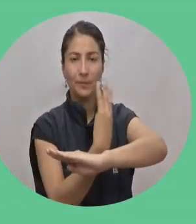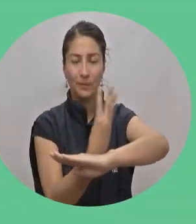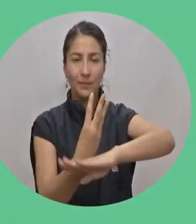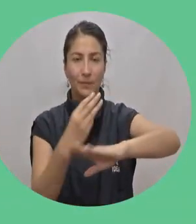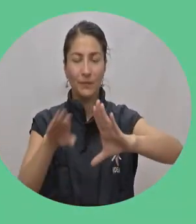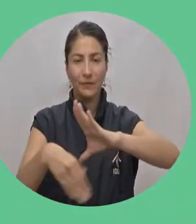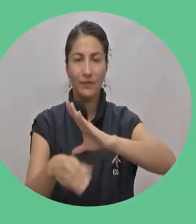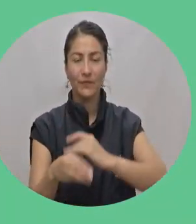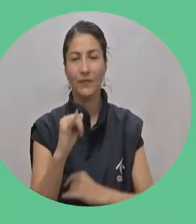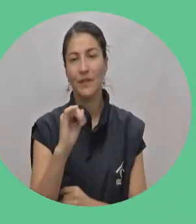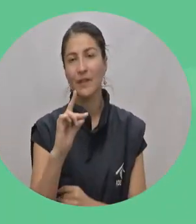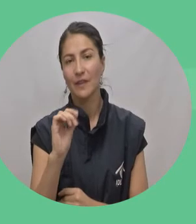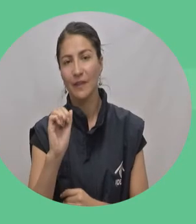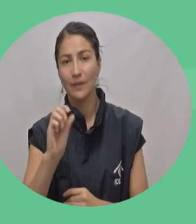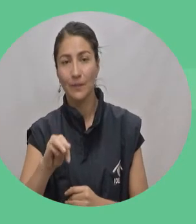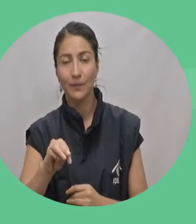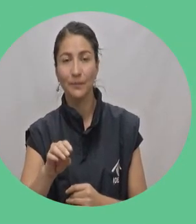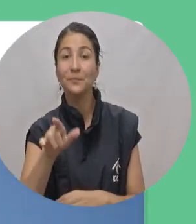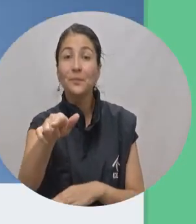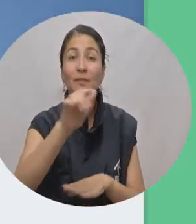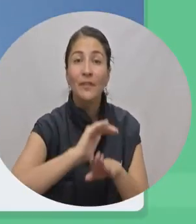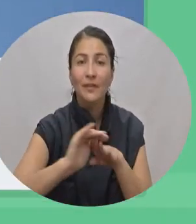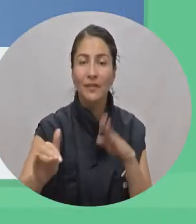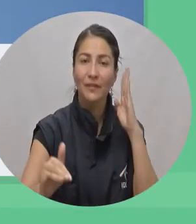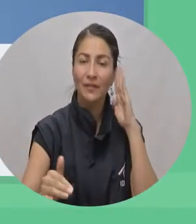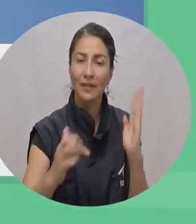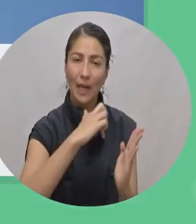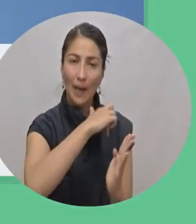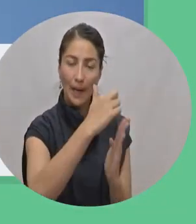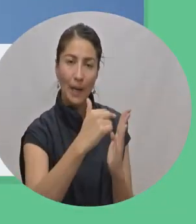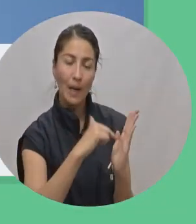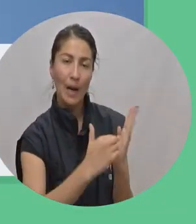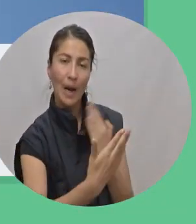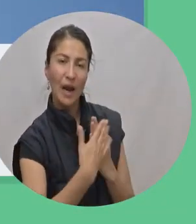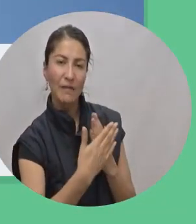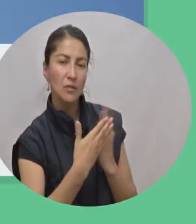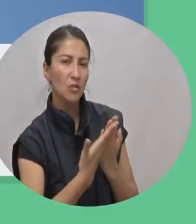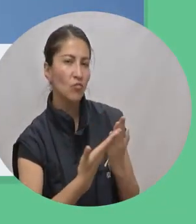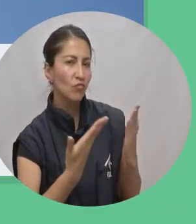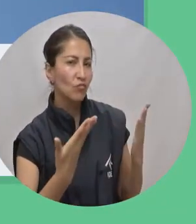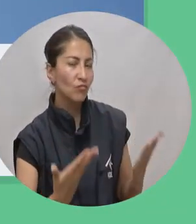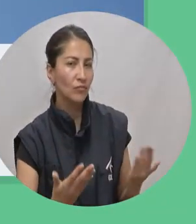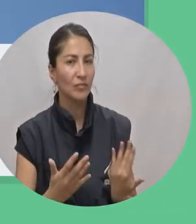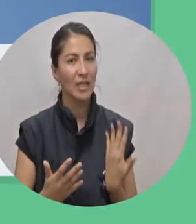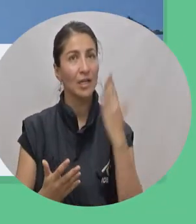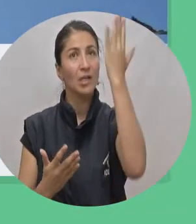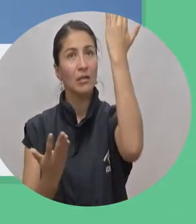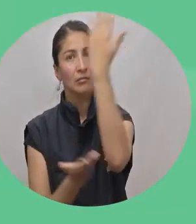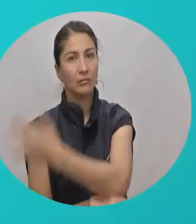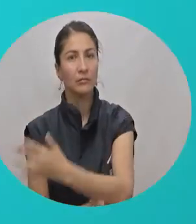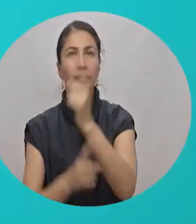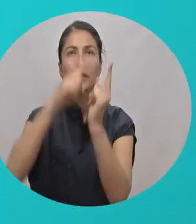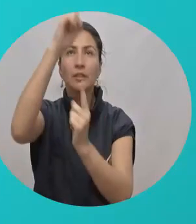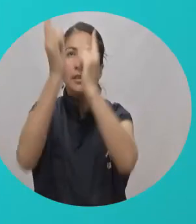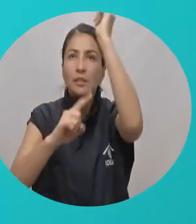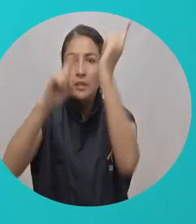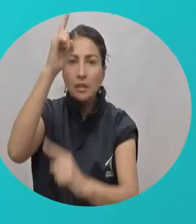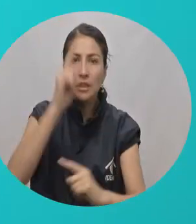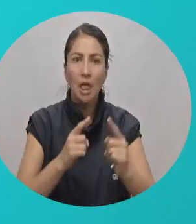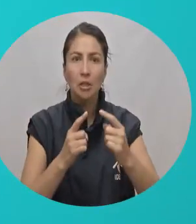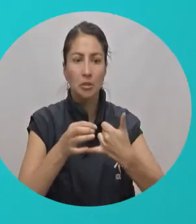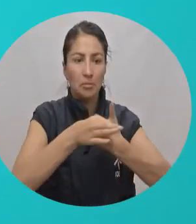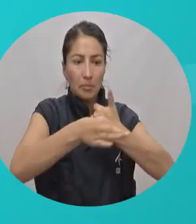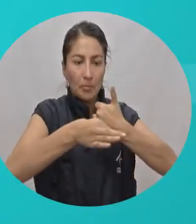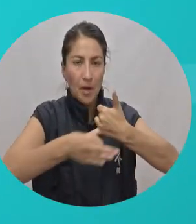Para mayor información sobre el pronóstico del tiempo, visítenos en www.ideam.gov.co. Te invitamos a